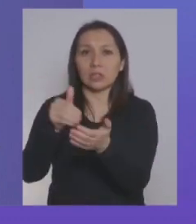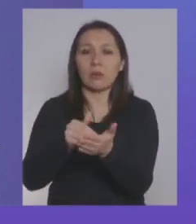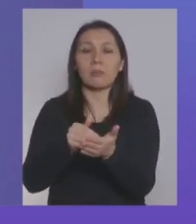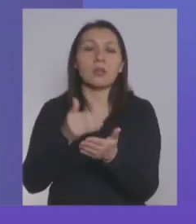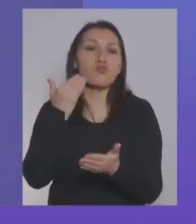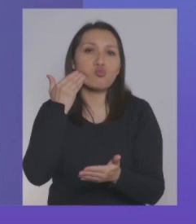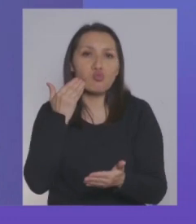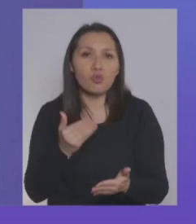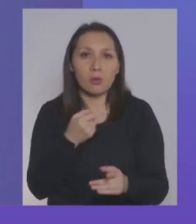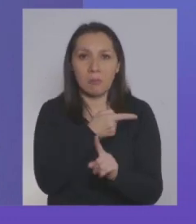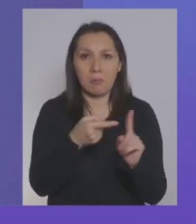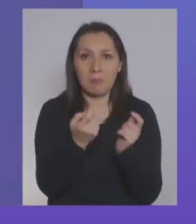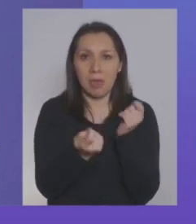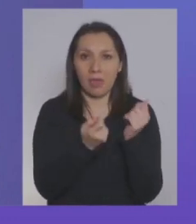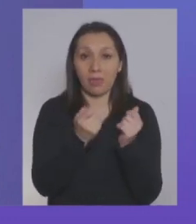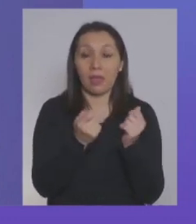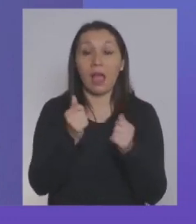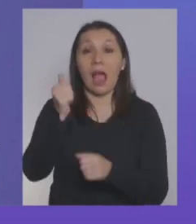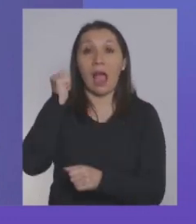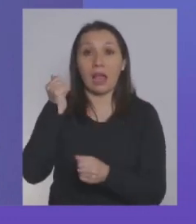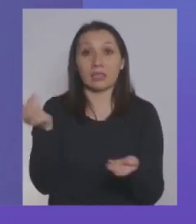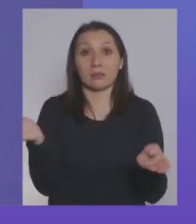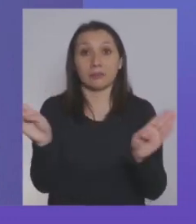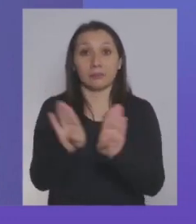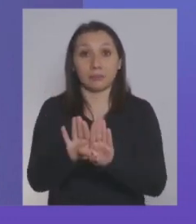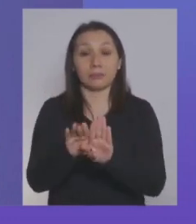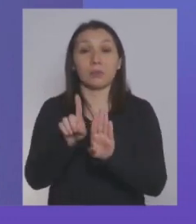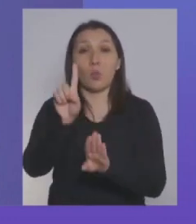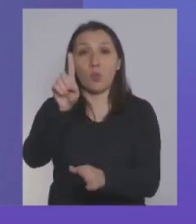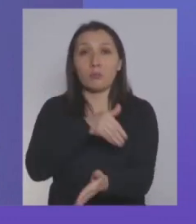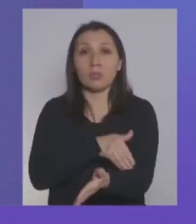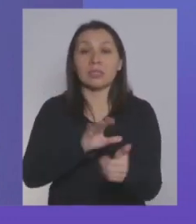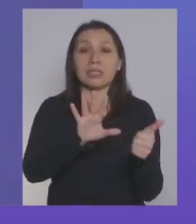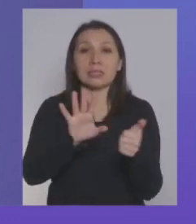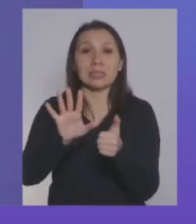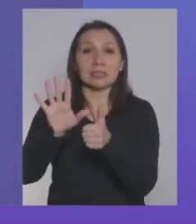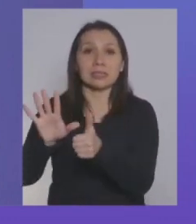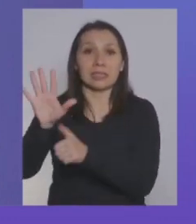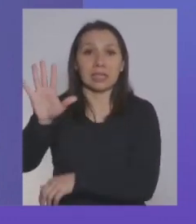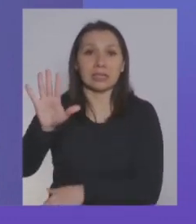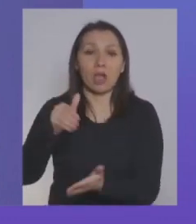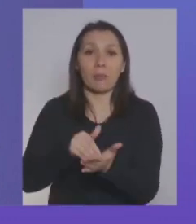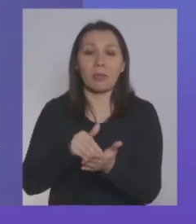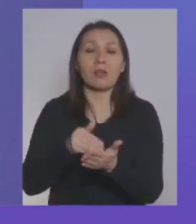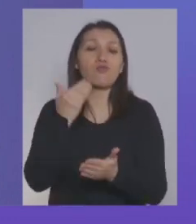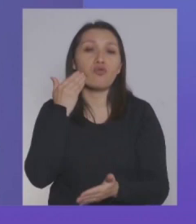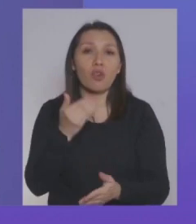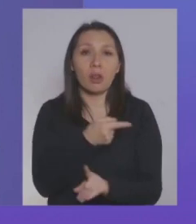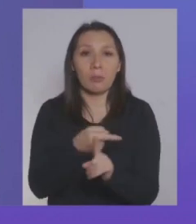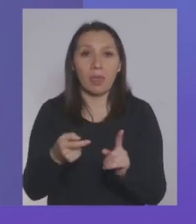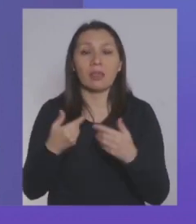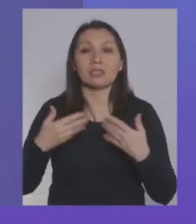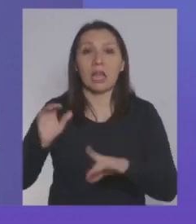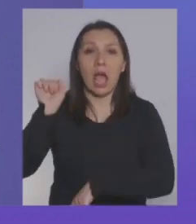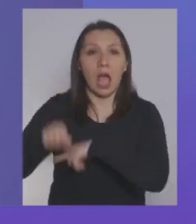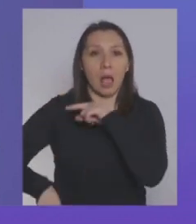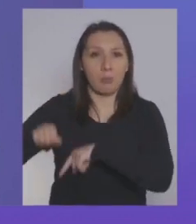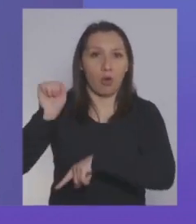bonos clase media. Lo que tenemos al cierre de ayer es que hay 1.665.000 bonos clase media aprobados,